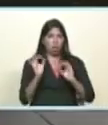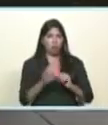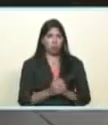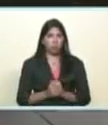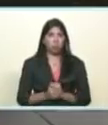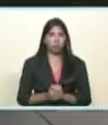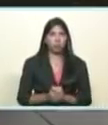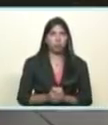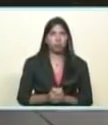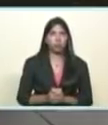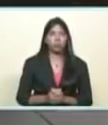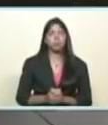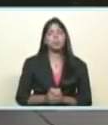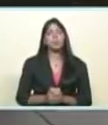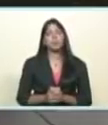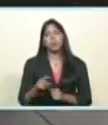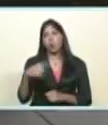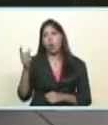maestro del drama